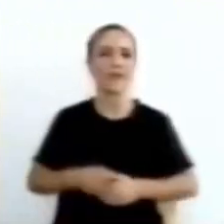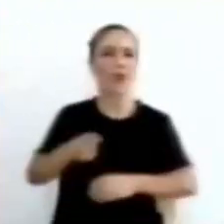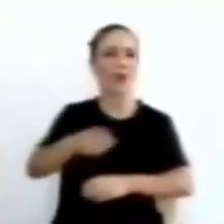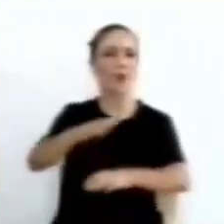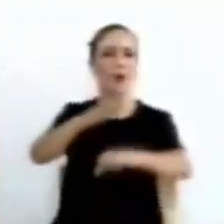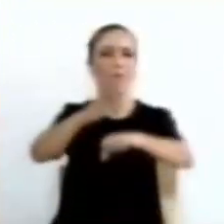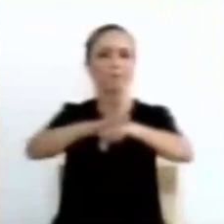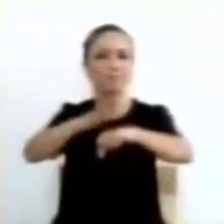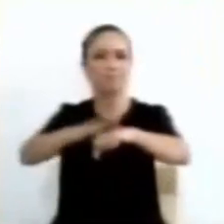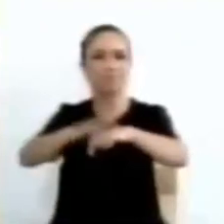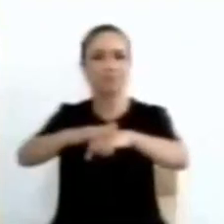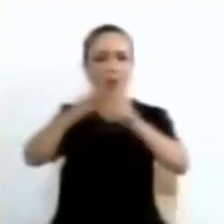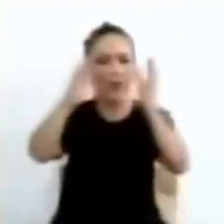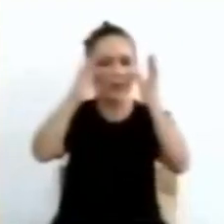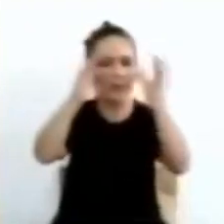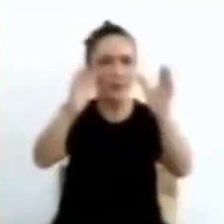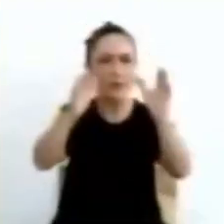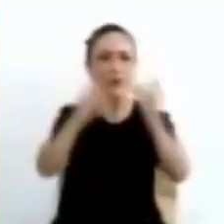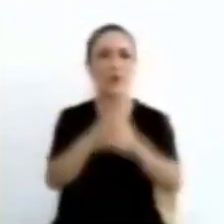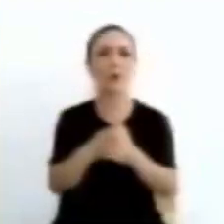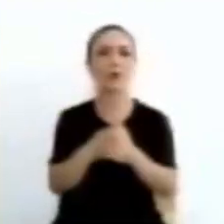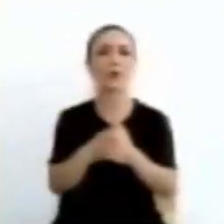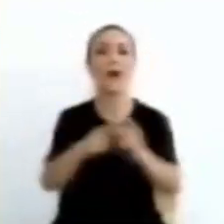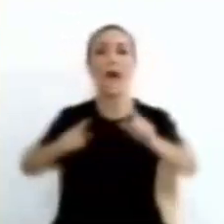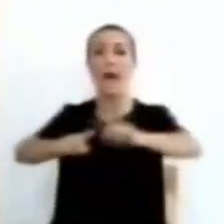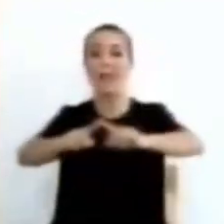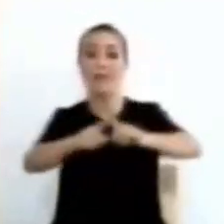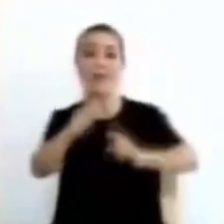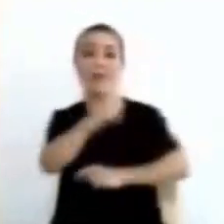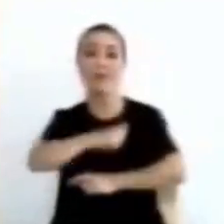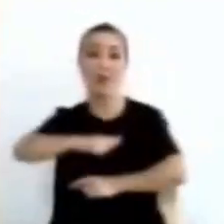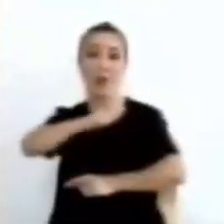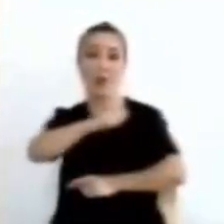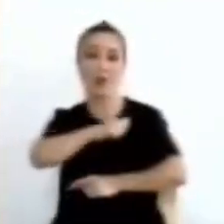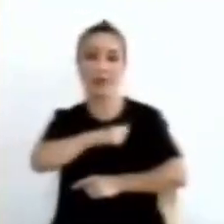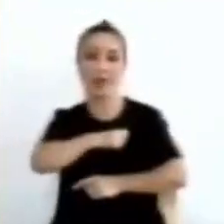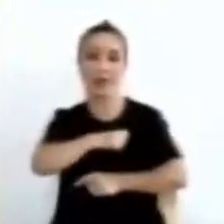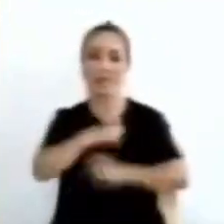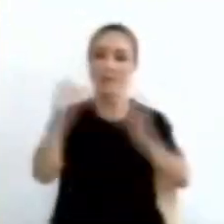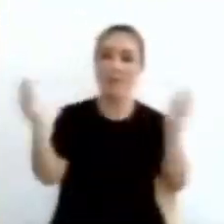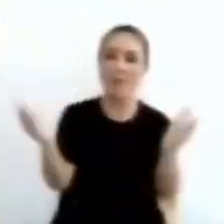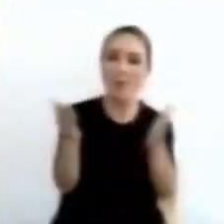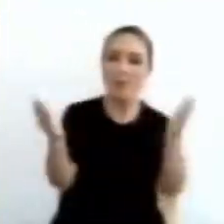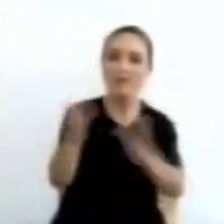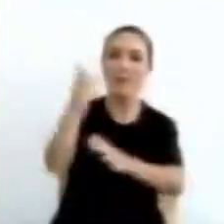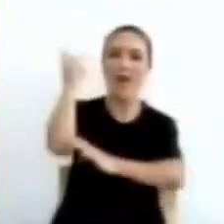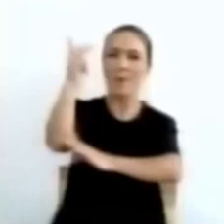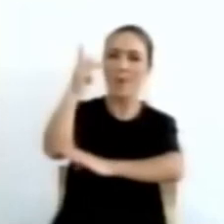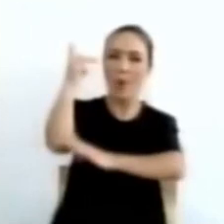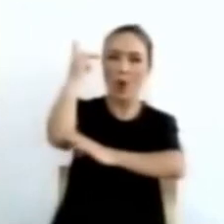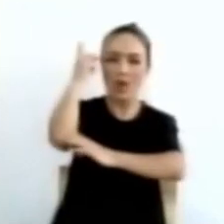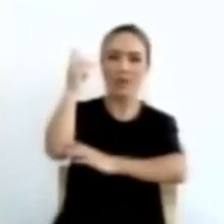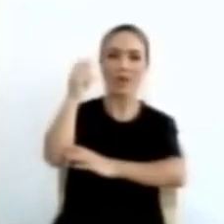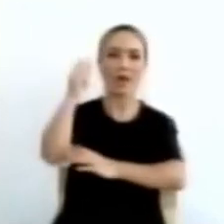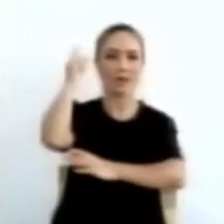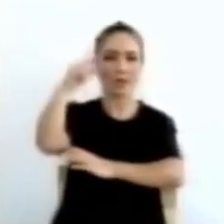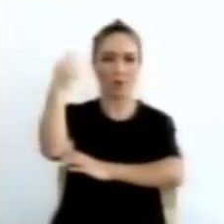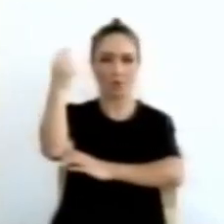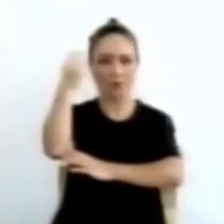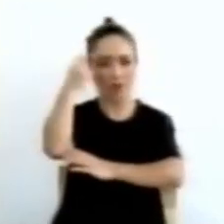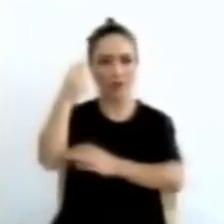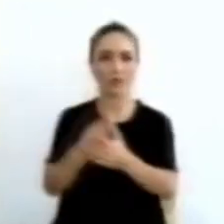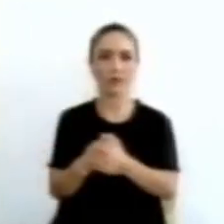a las autoridades civiles propiciar políticas estatales a